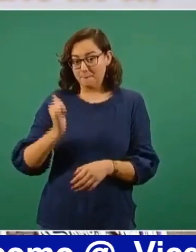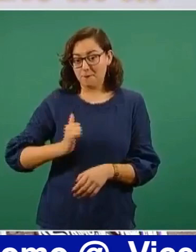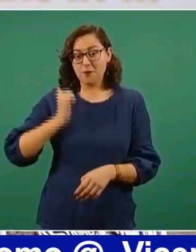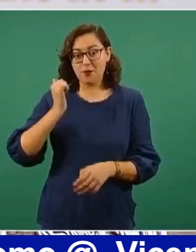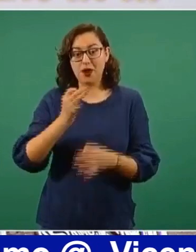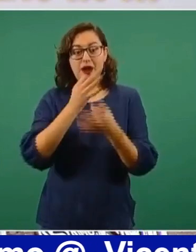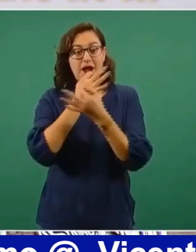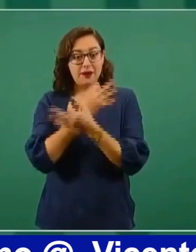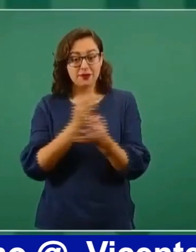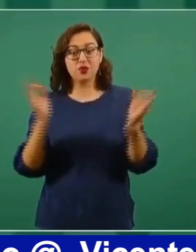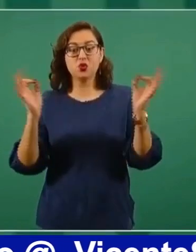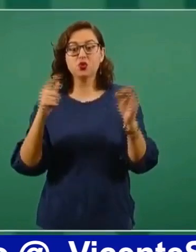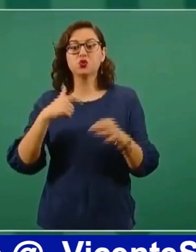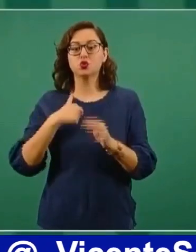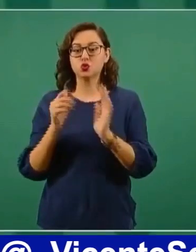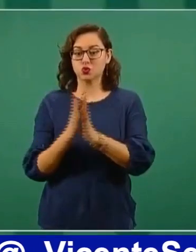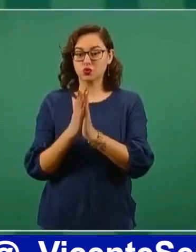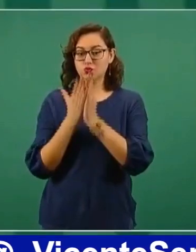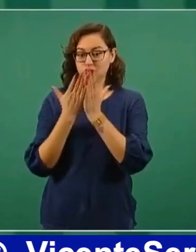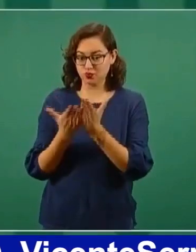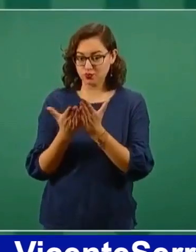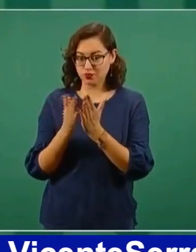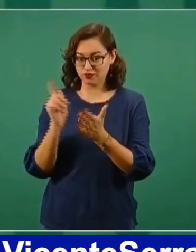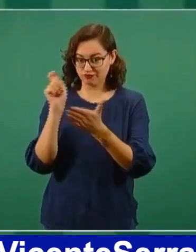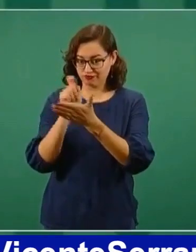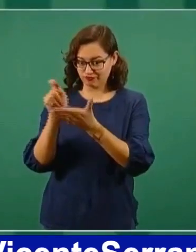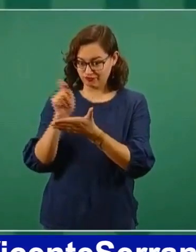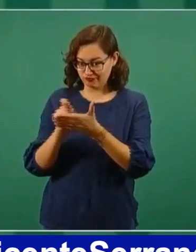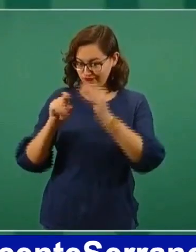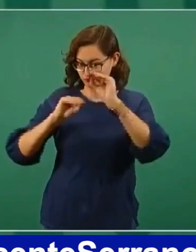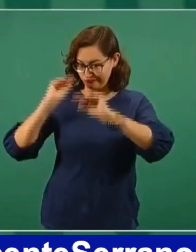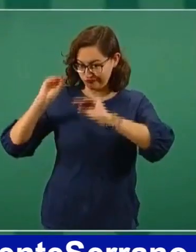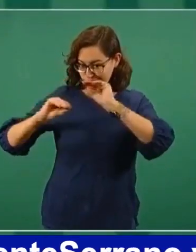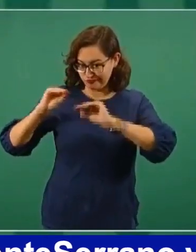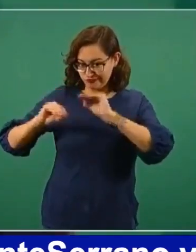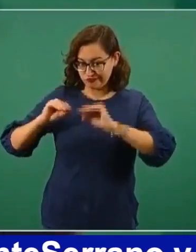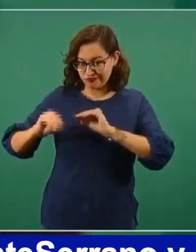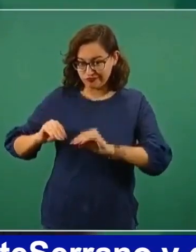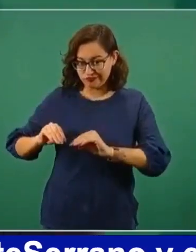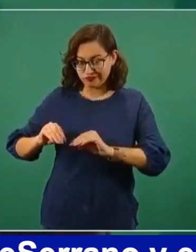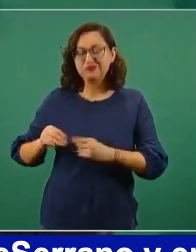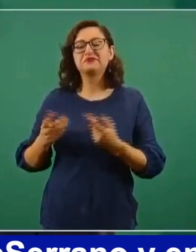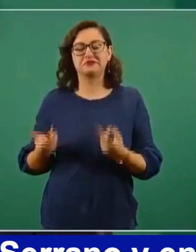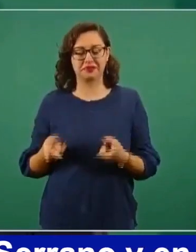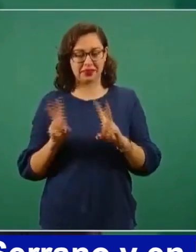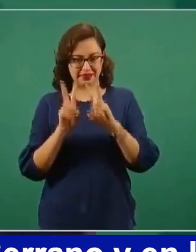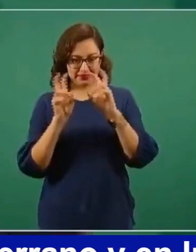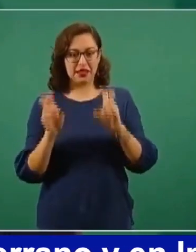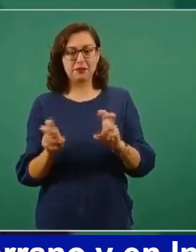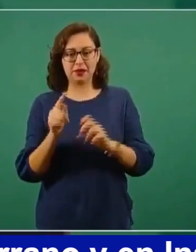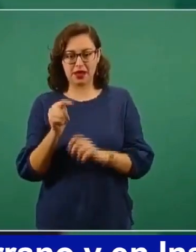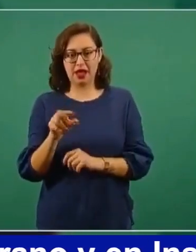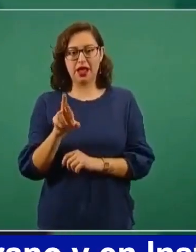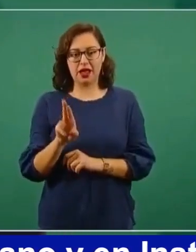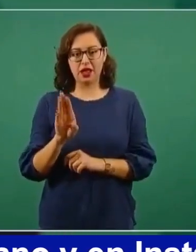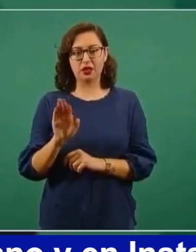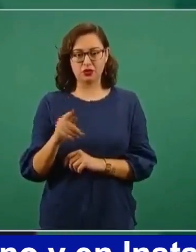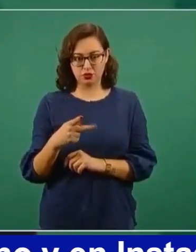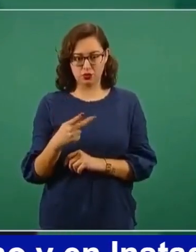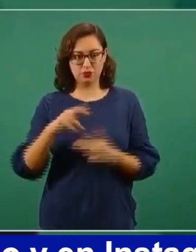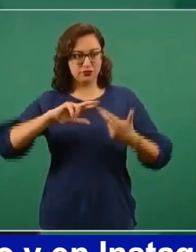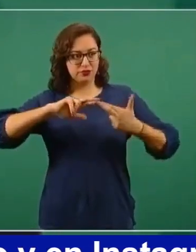y voy a tratar, entre otros temas, cómo fue la relación con el presidente Trump,